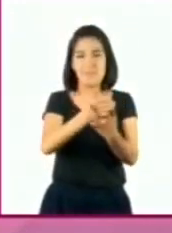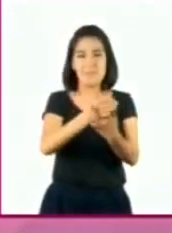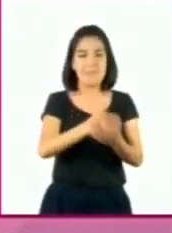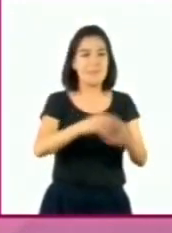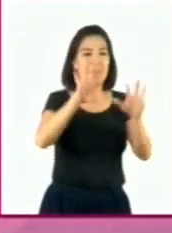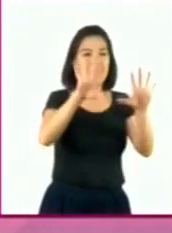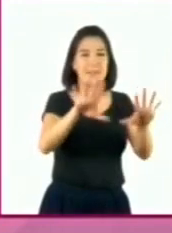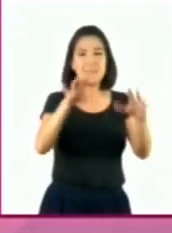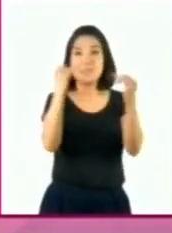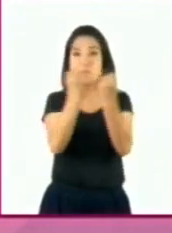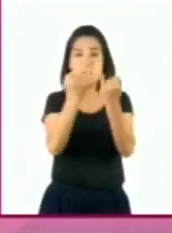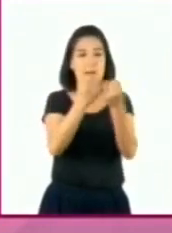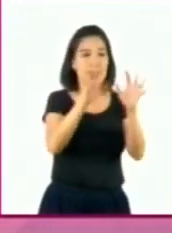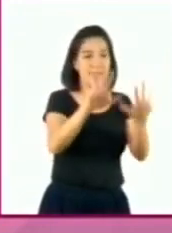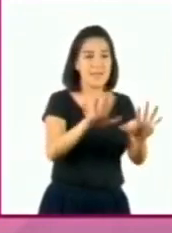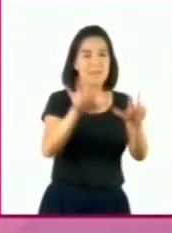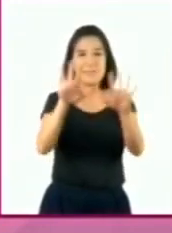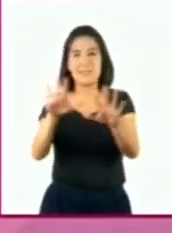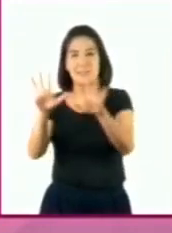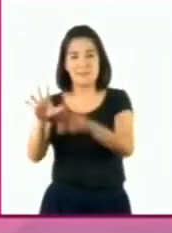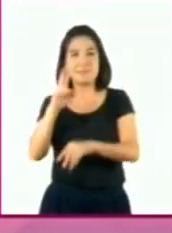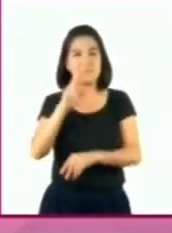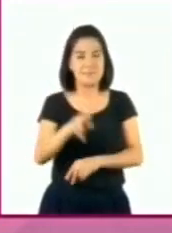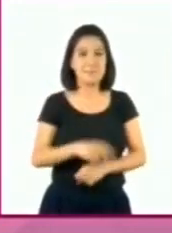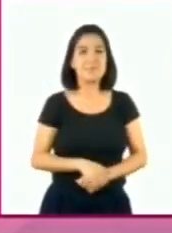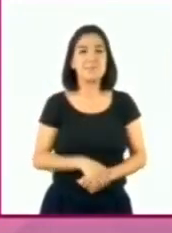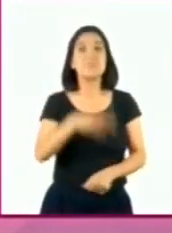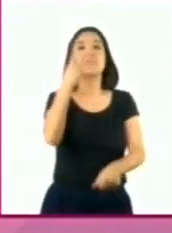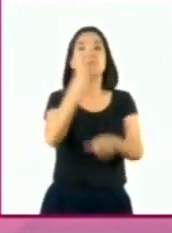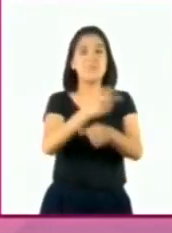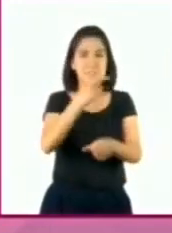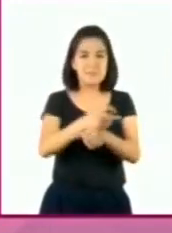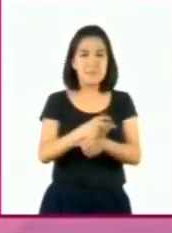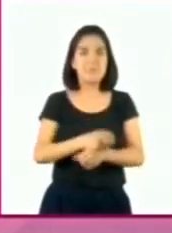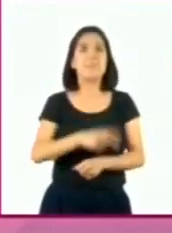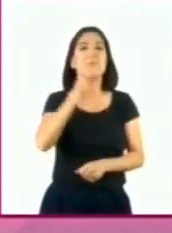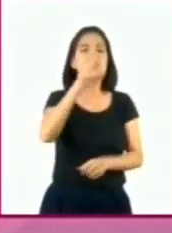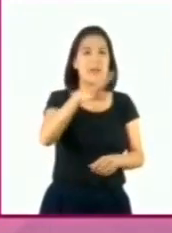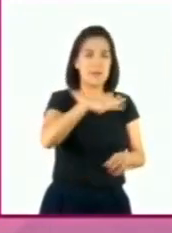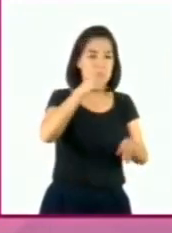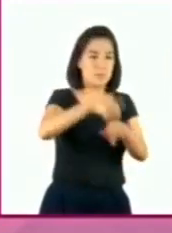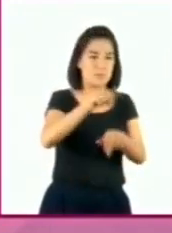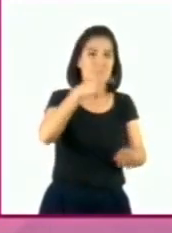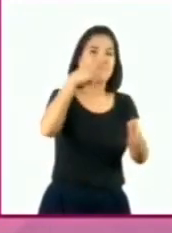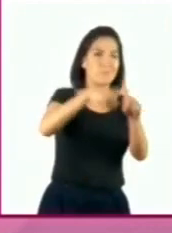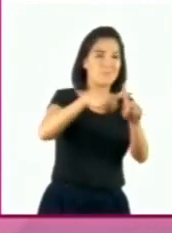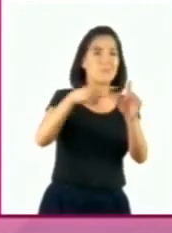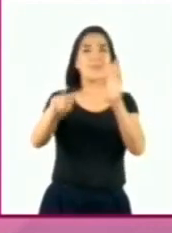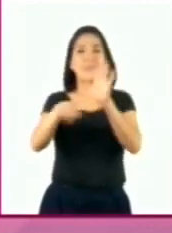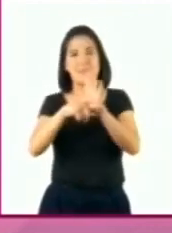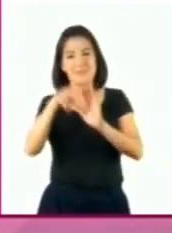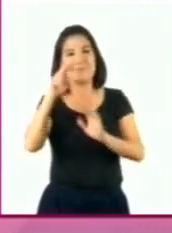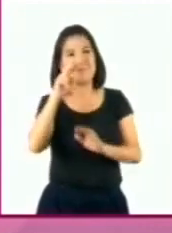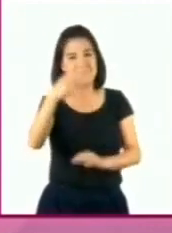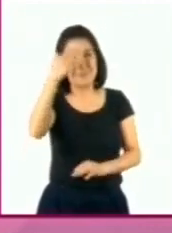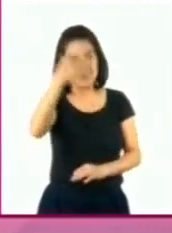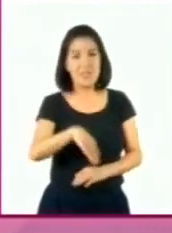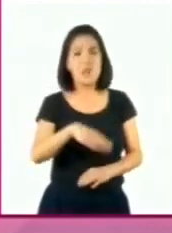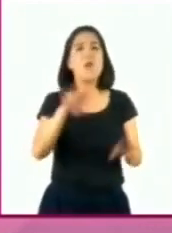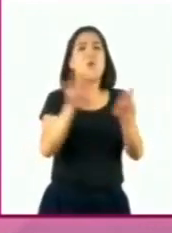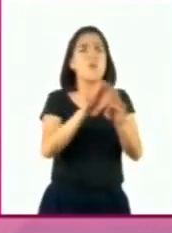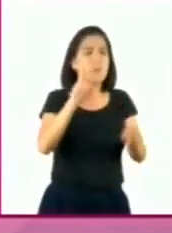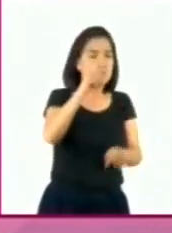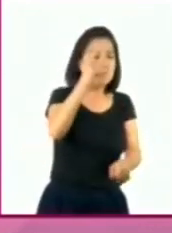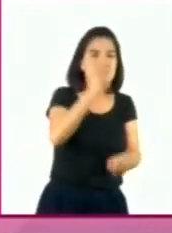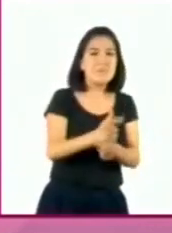partes iguales. 2. Ya sabemos que hay números positivos y negativos. ¿Y cómo ubicarlos en la recta numérica?